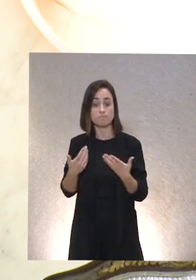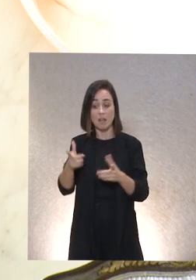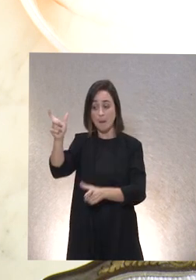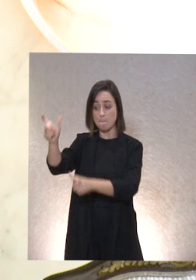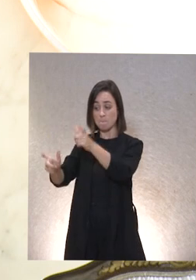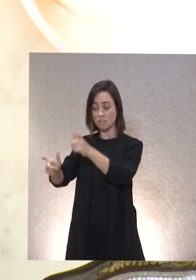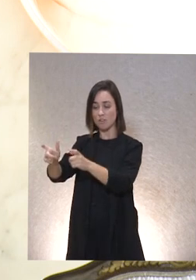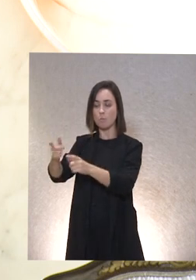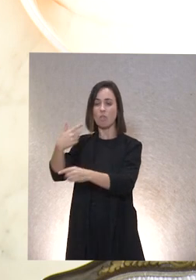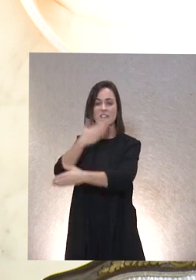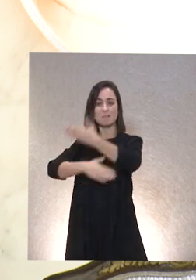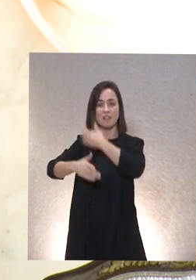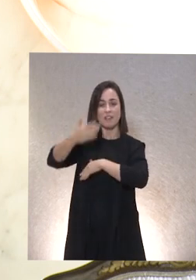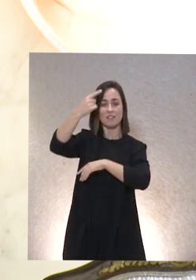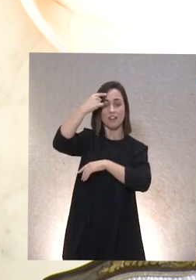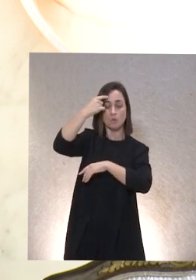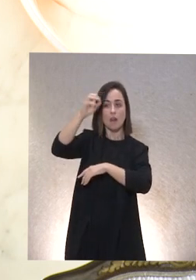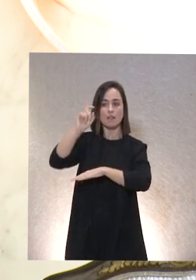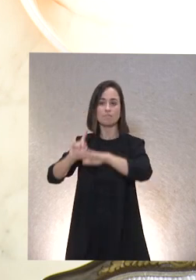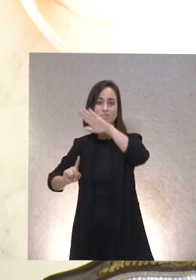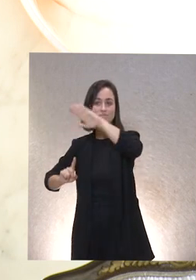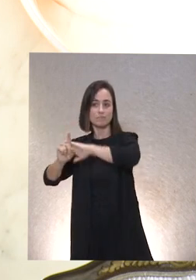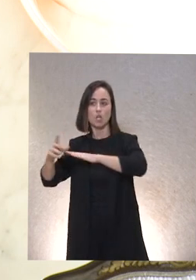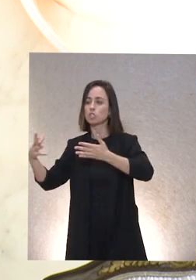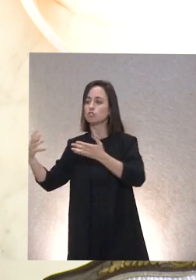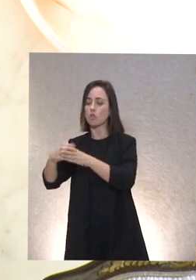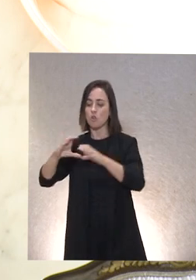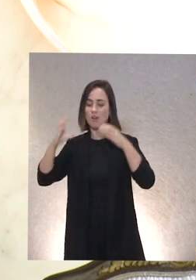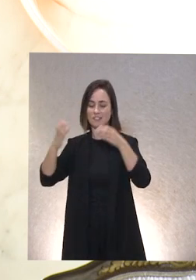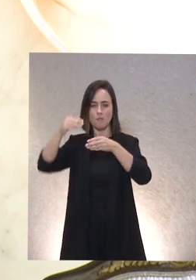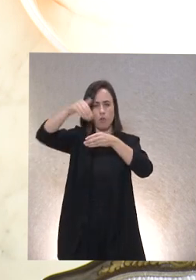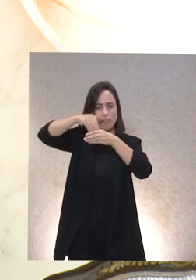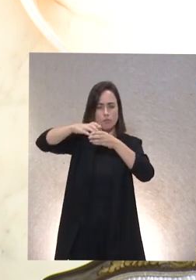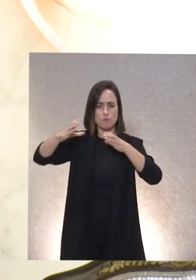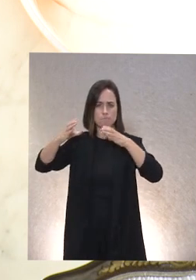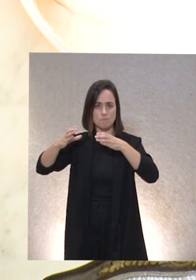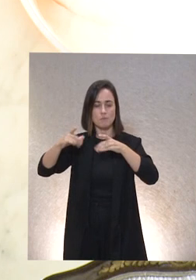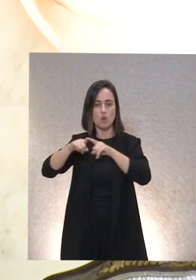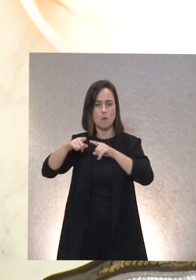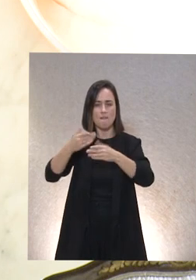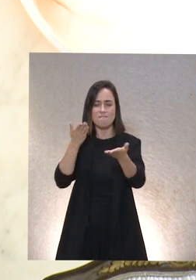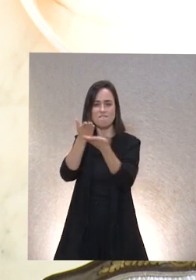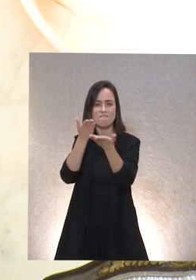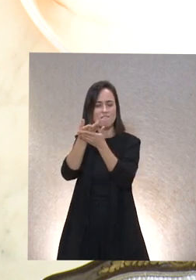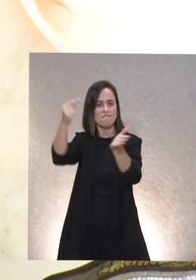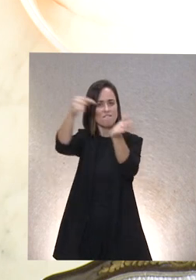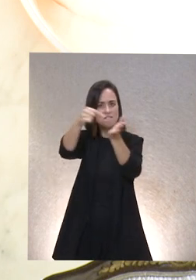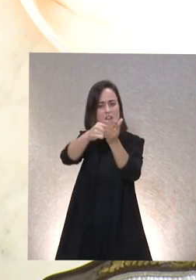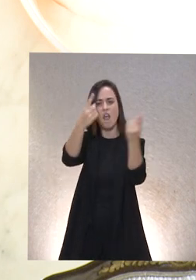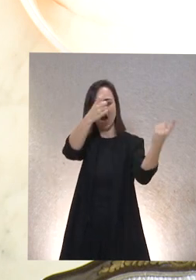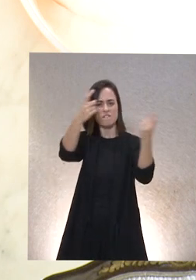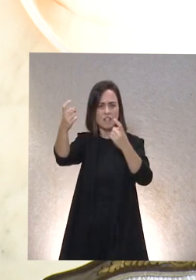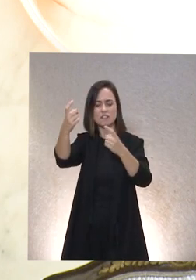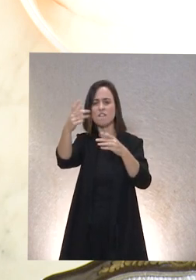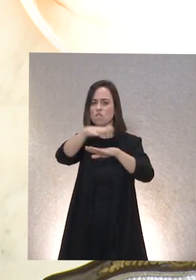sino todo el colectivo que integramos el movimiento plena inclusión lo vamos pidiendo sabemos que es necesario sabemos que